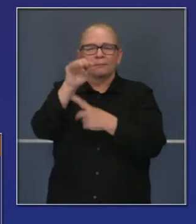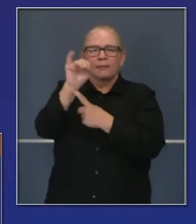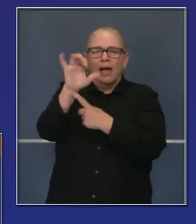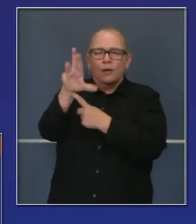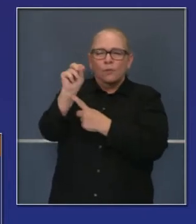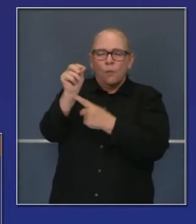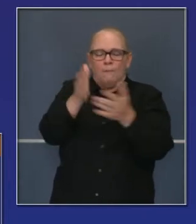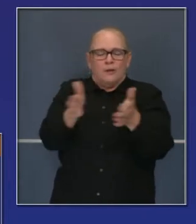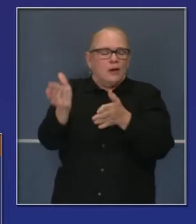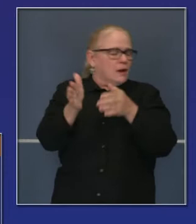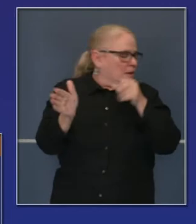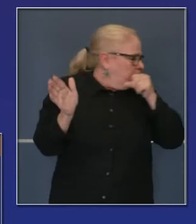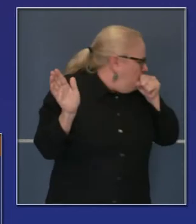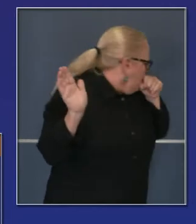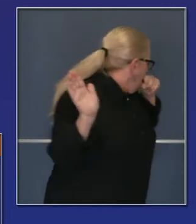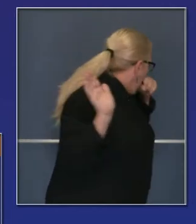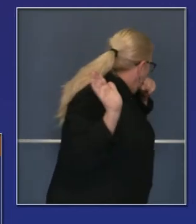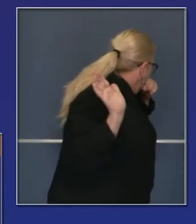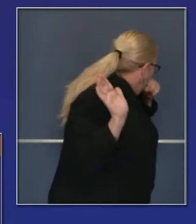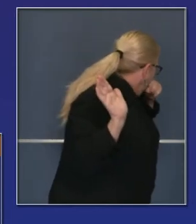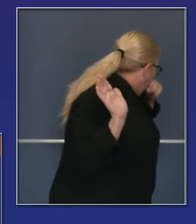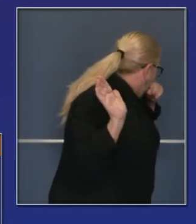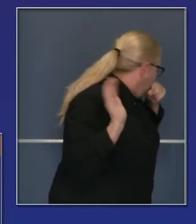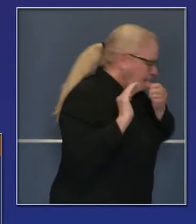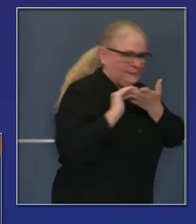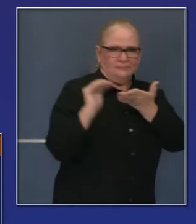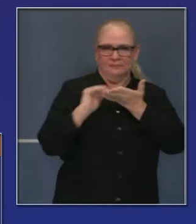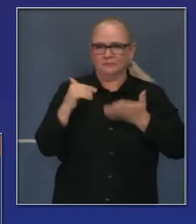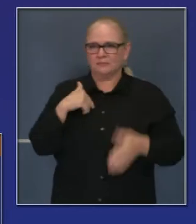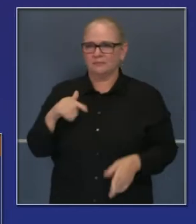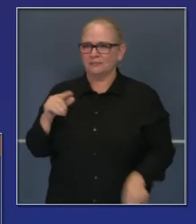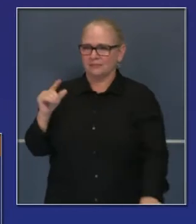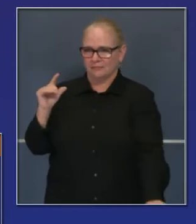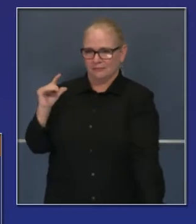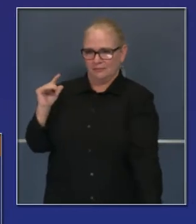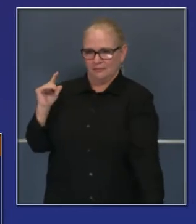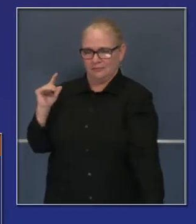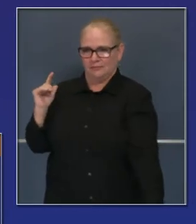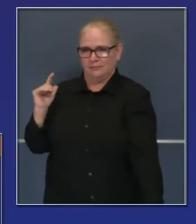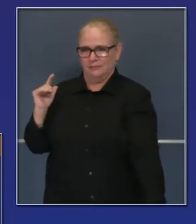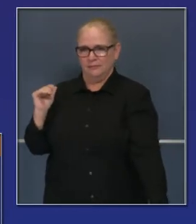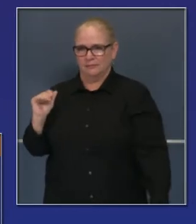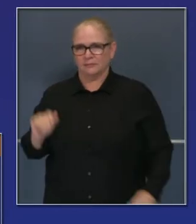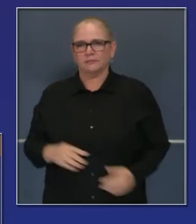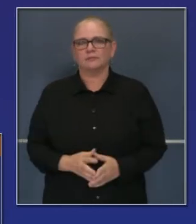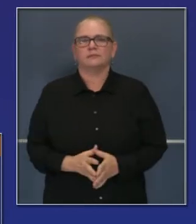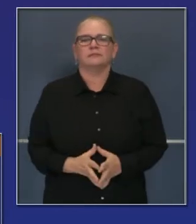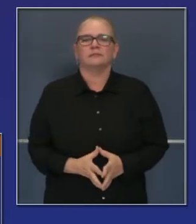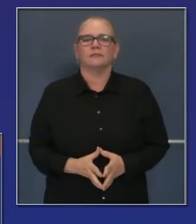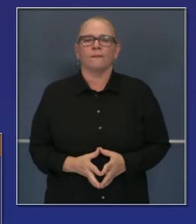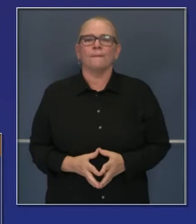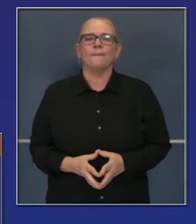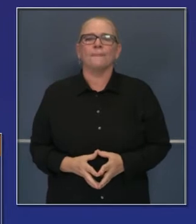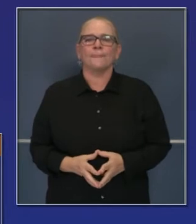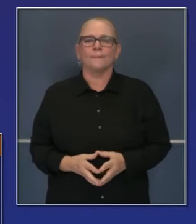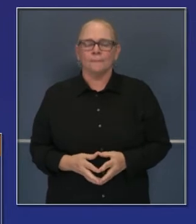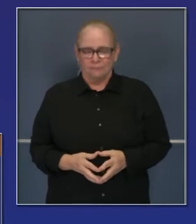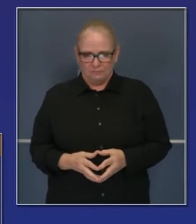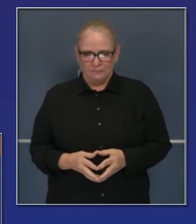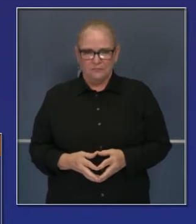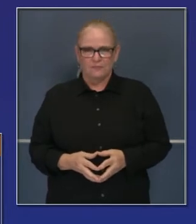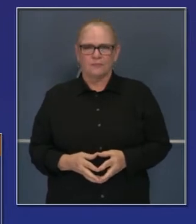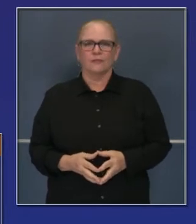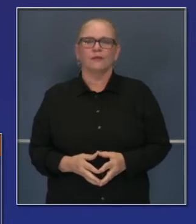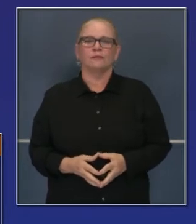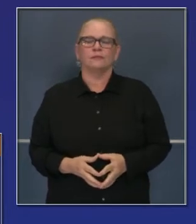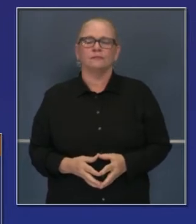planificación, pero es planificación avanzada para distribución de vacunas, lo hemos hecho en sociedad con la CDC y el